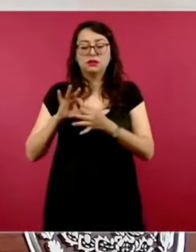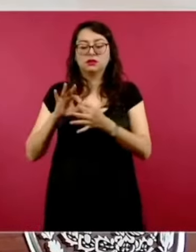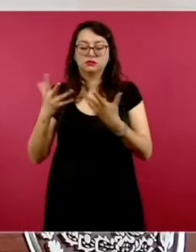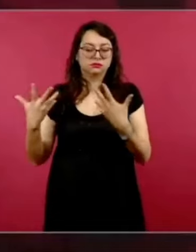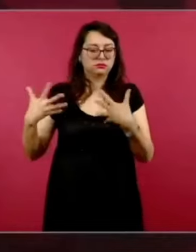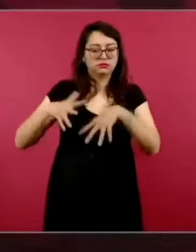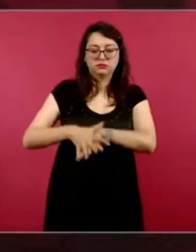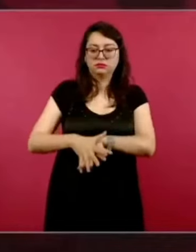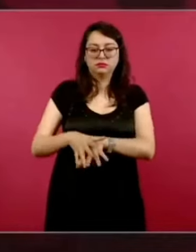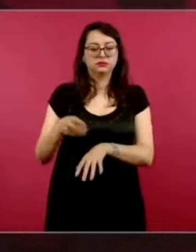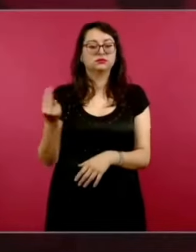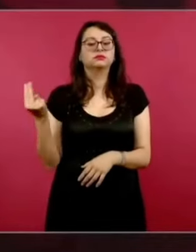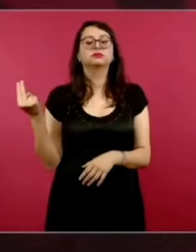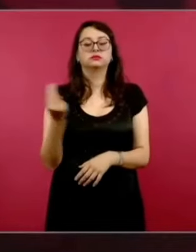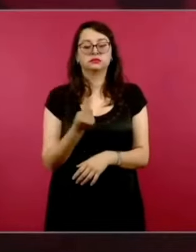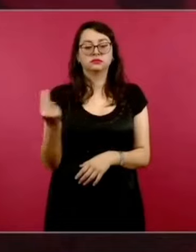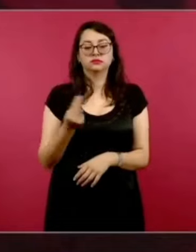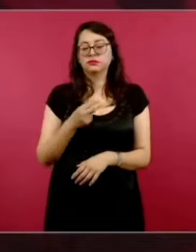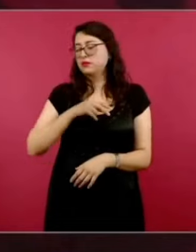Es muy difícil